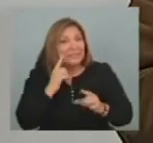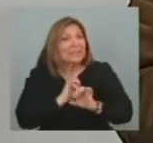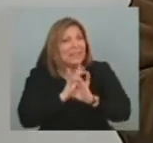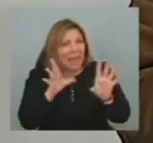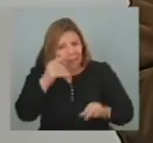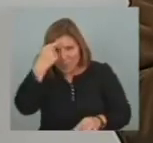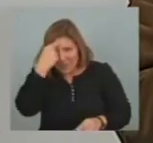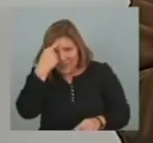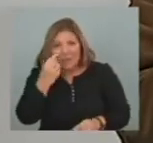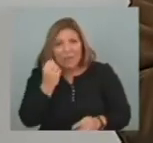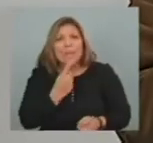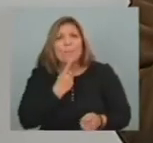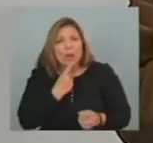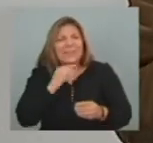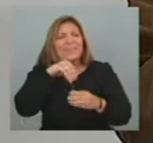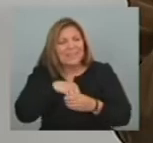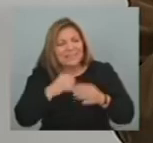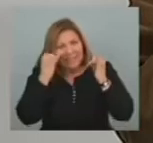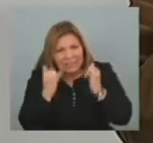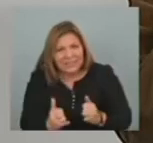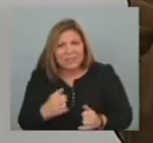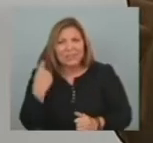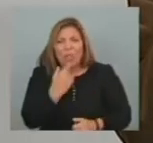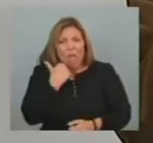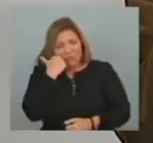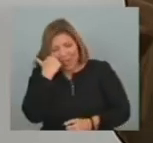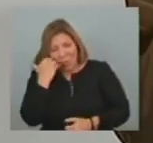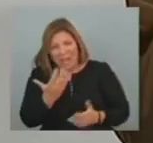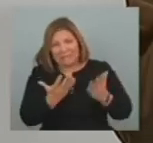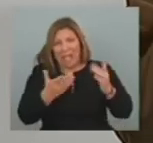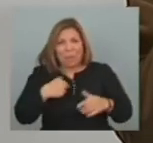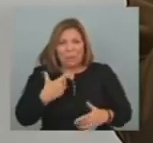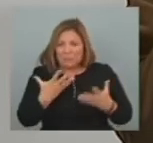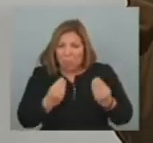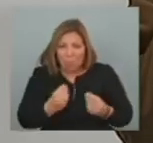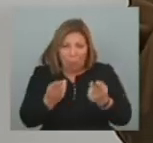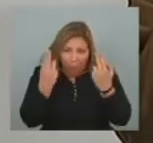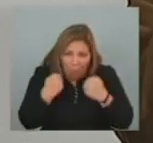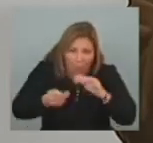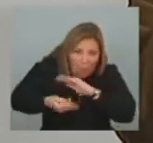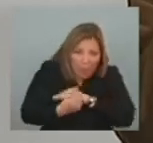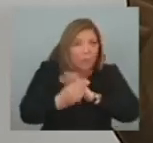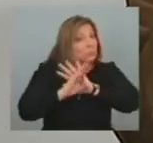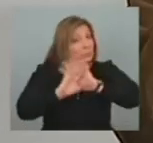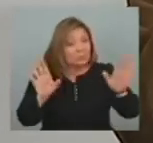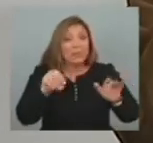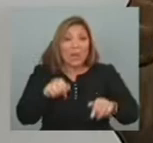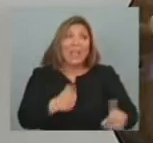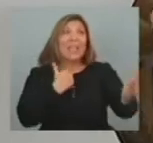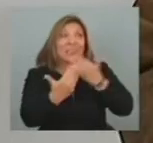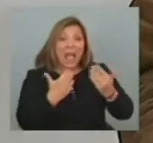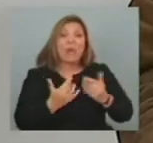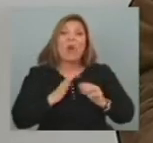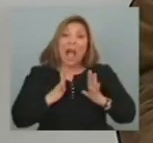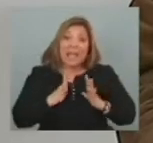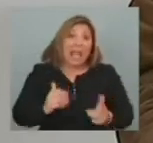relación Tiene un componente Político Del cual no nos tenemos Que sentir Vergonzantes Es una realidad Que hoy nos permite Tener un diálogo Más fluido Y